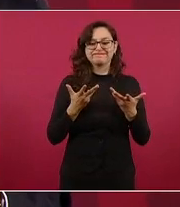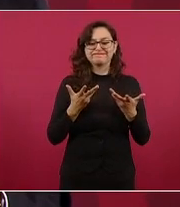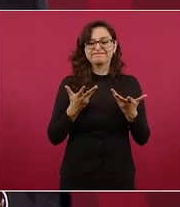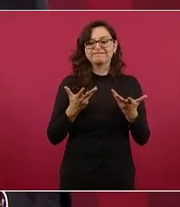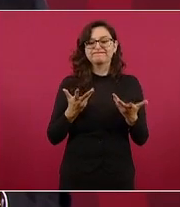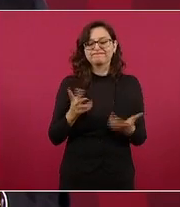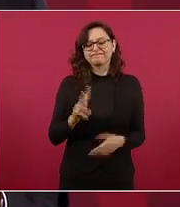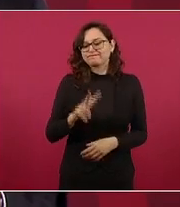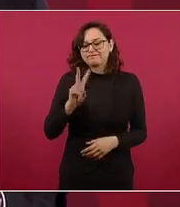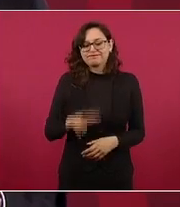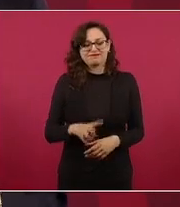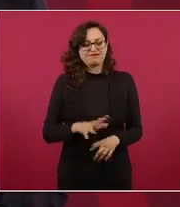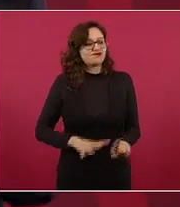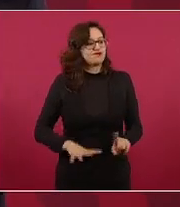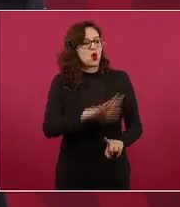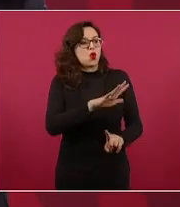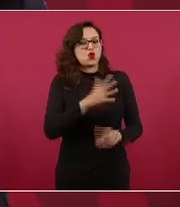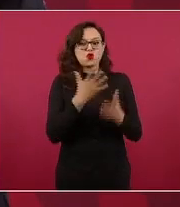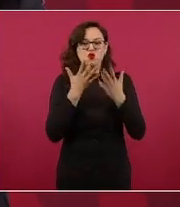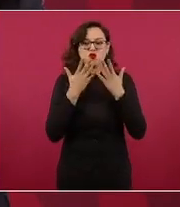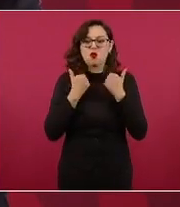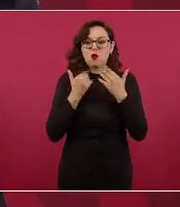de que era